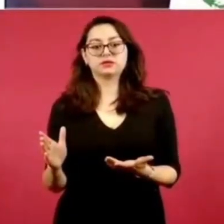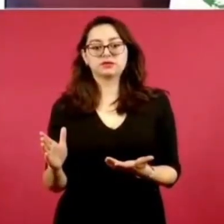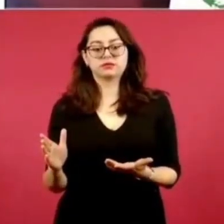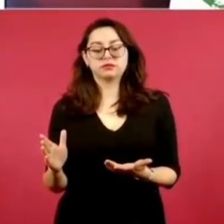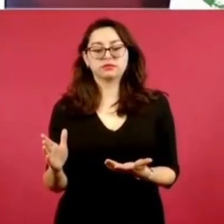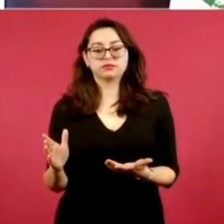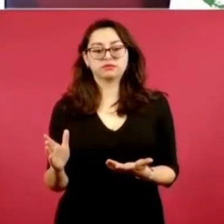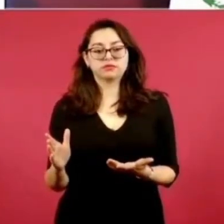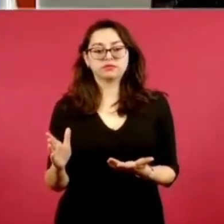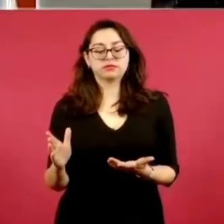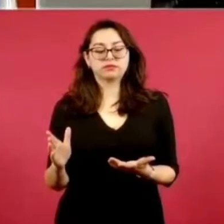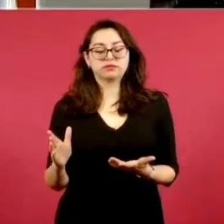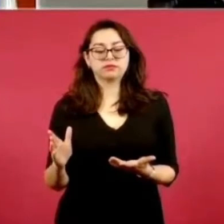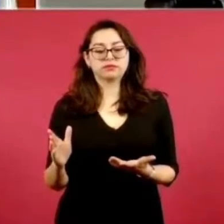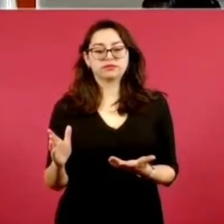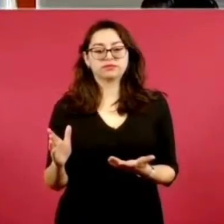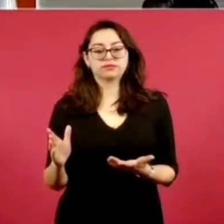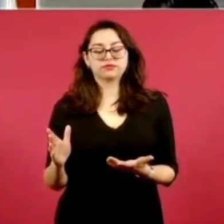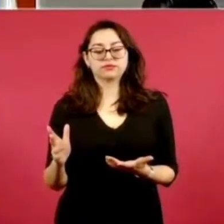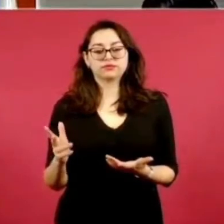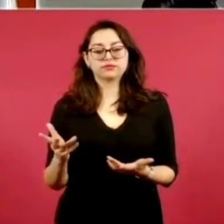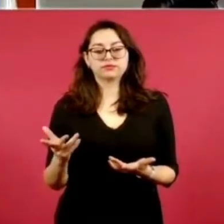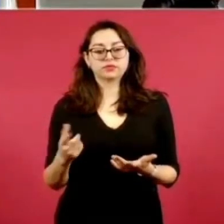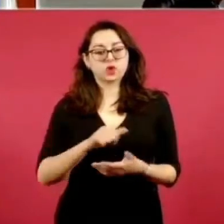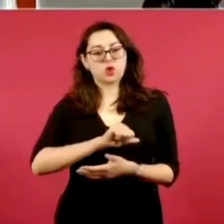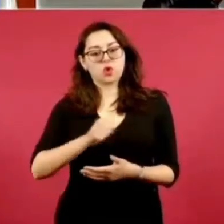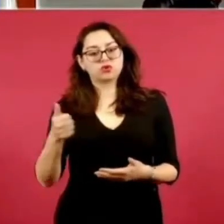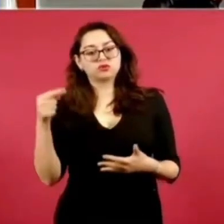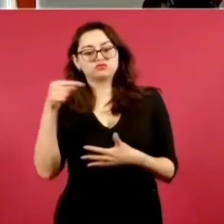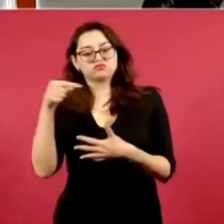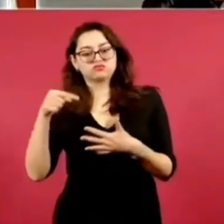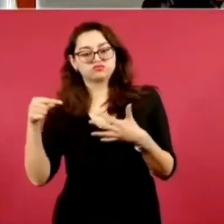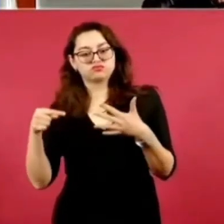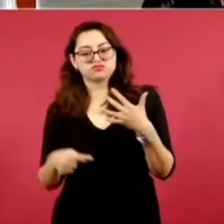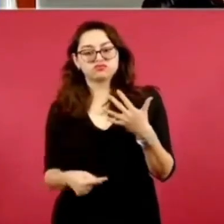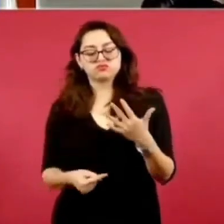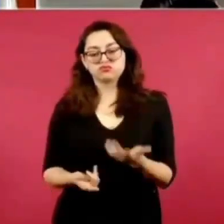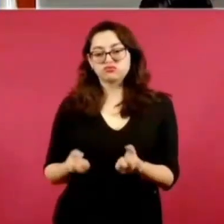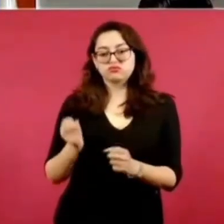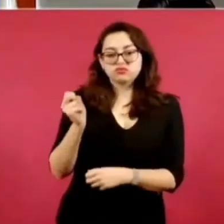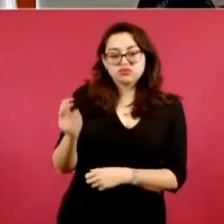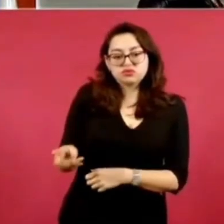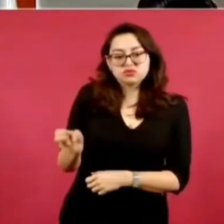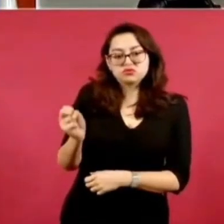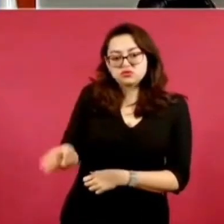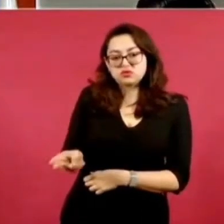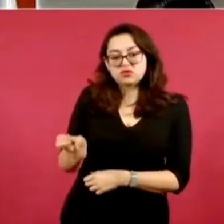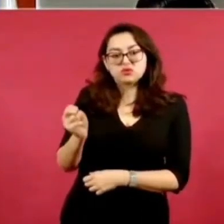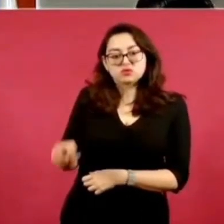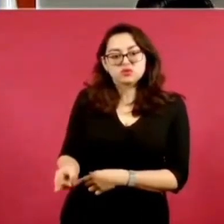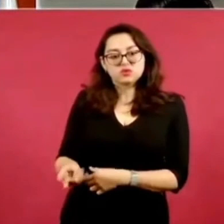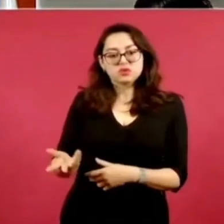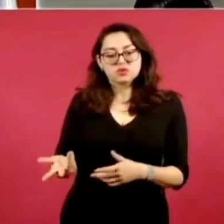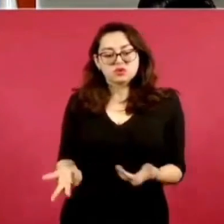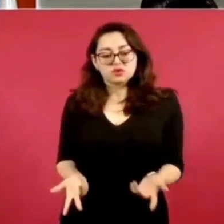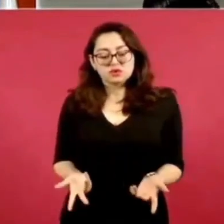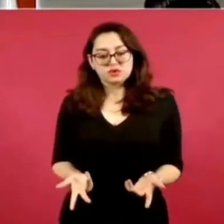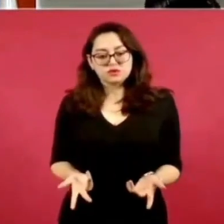prestaciones que las siguen manteniendo al retirarse,